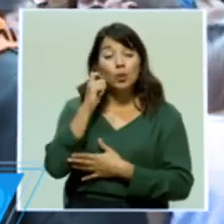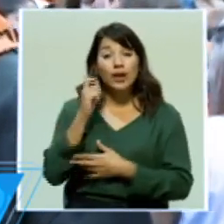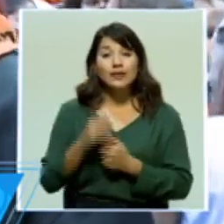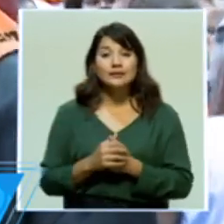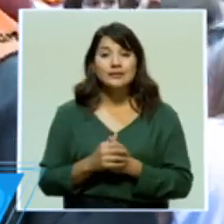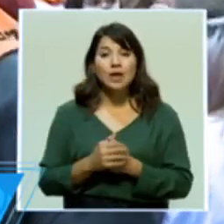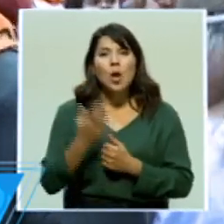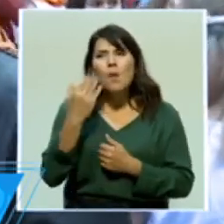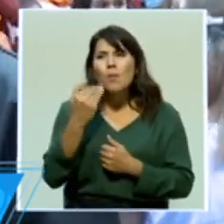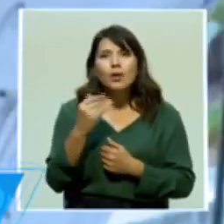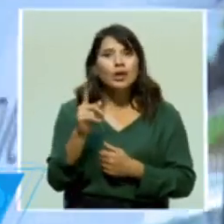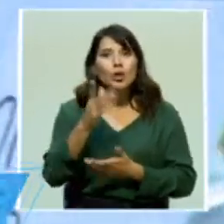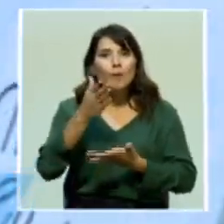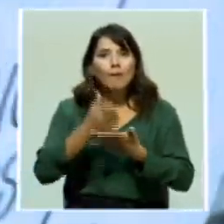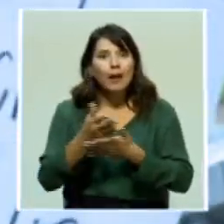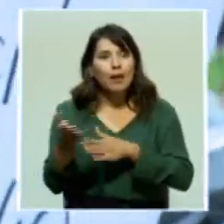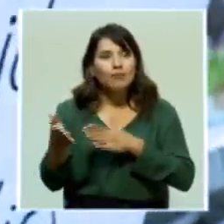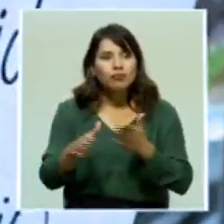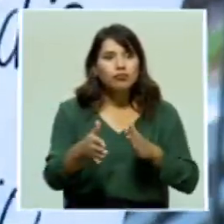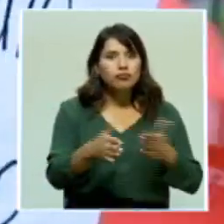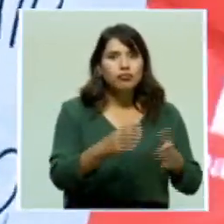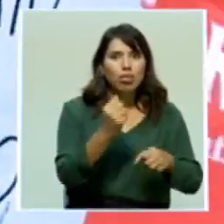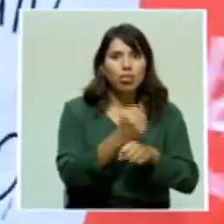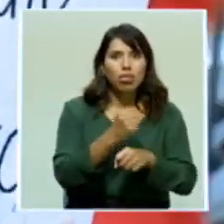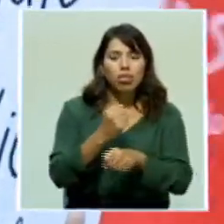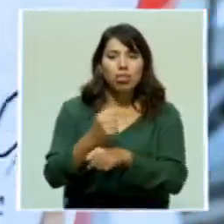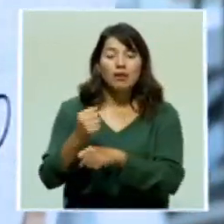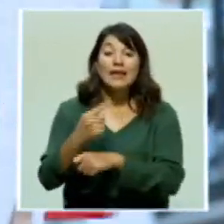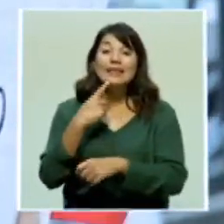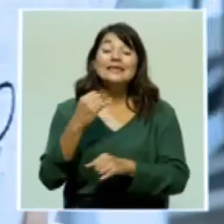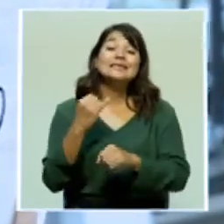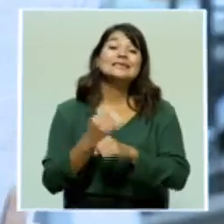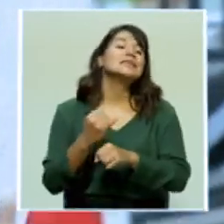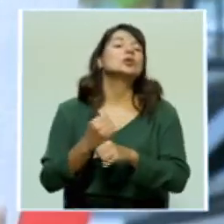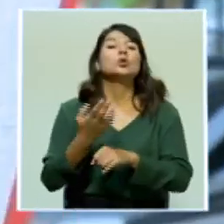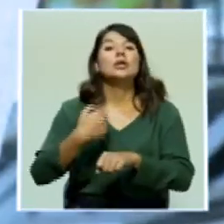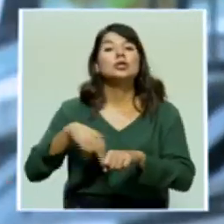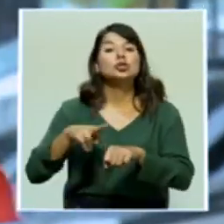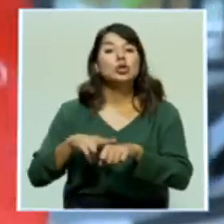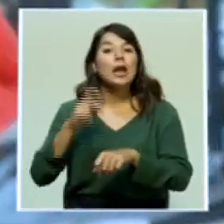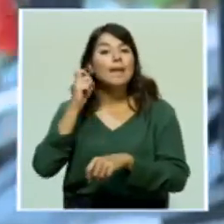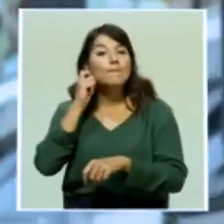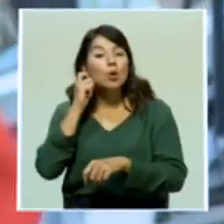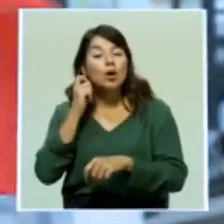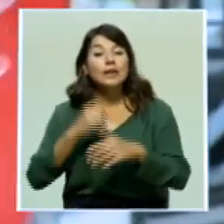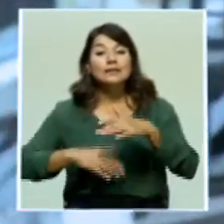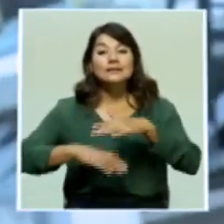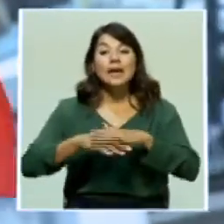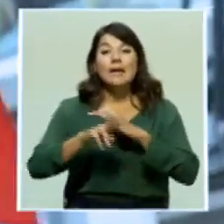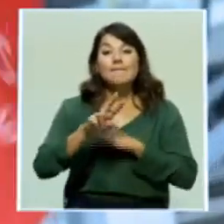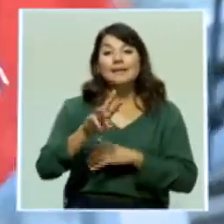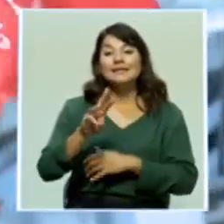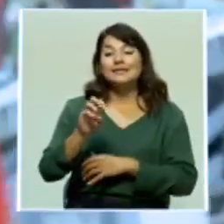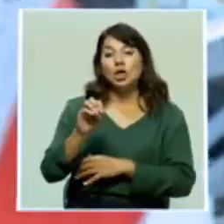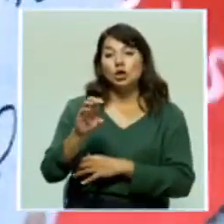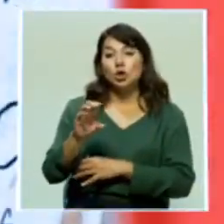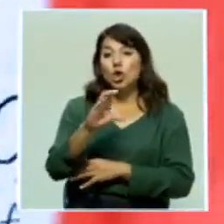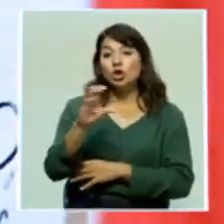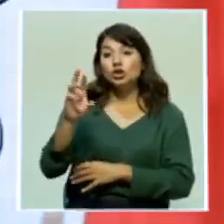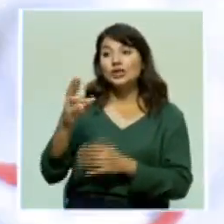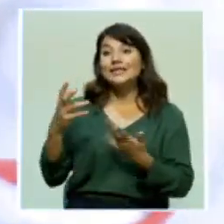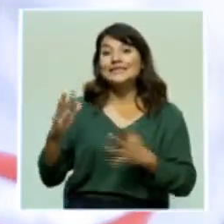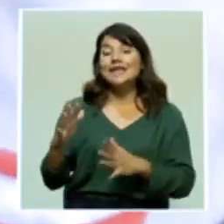ola de femicidios no frena. De acuerdo con las cifras del Instituto Nacional de la Mujer, al corte del 26 de octubre, el país ha